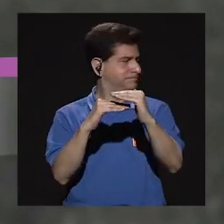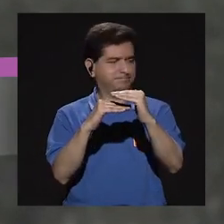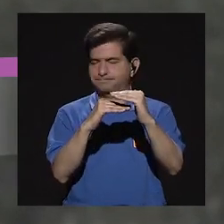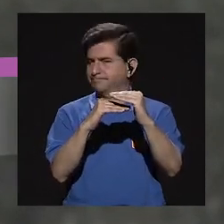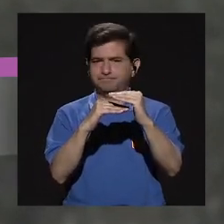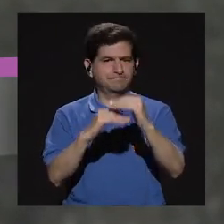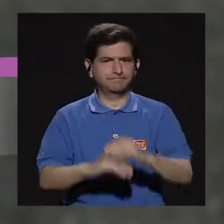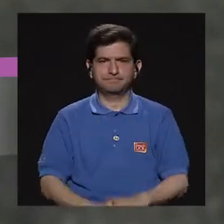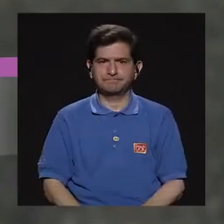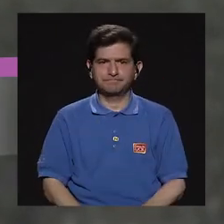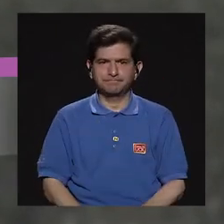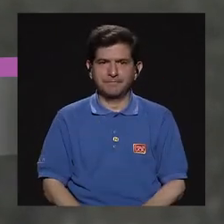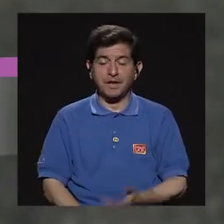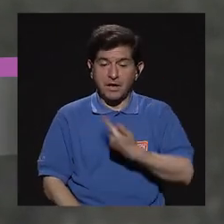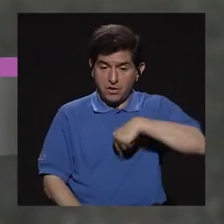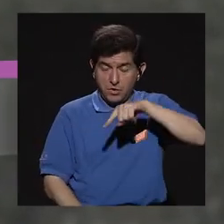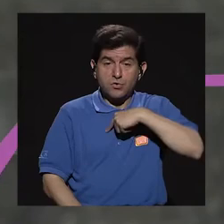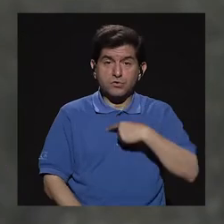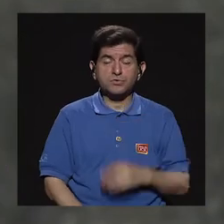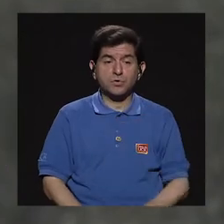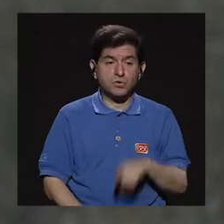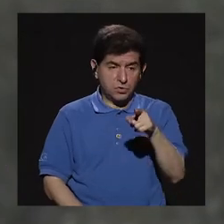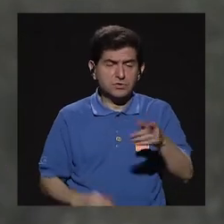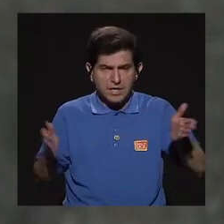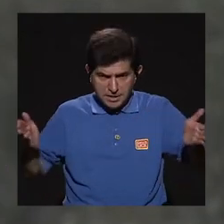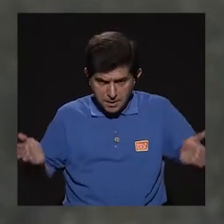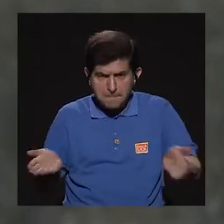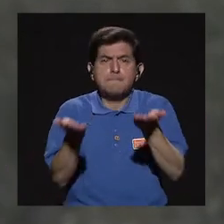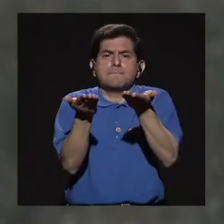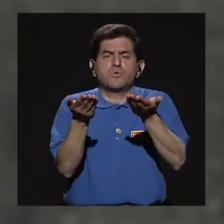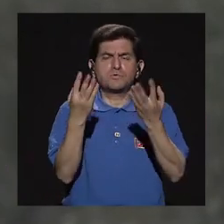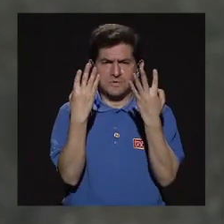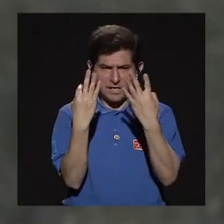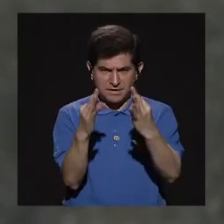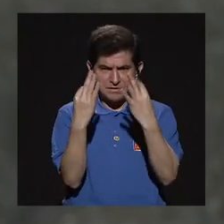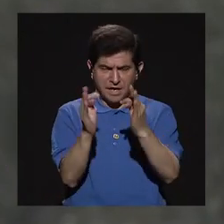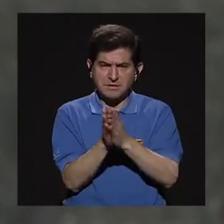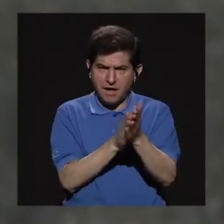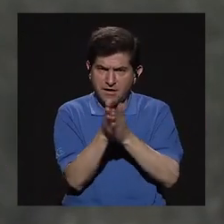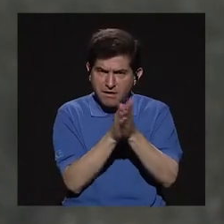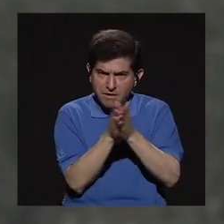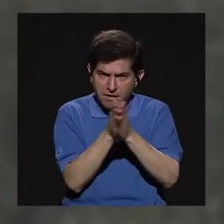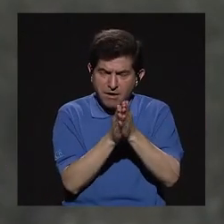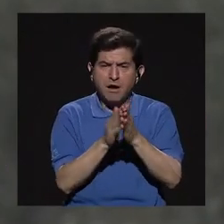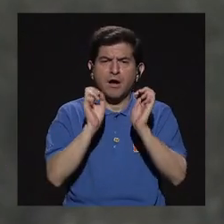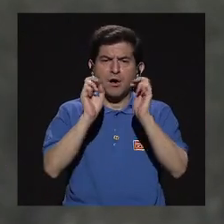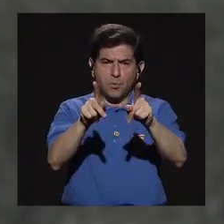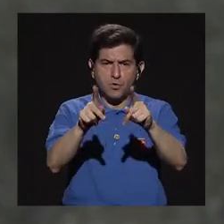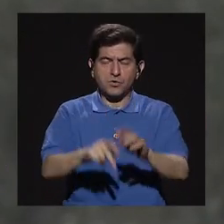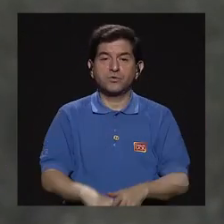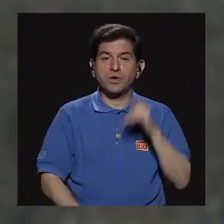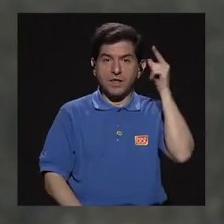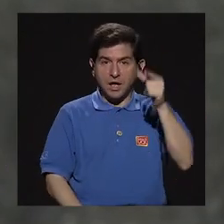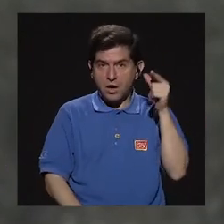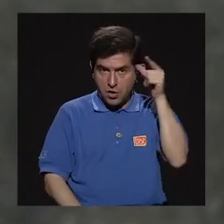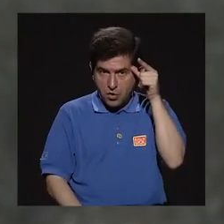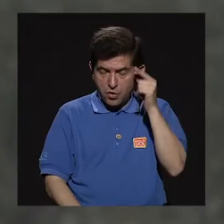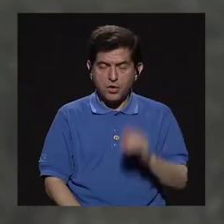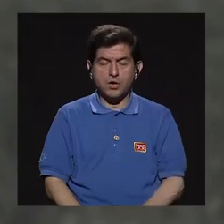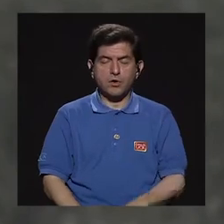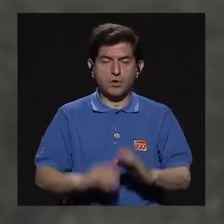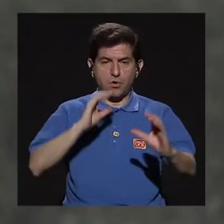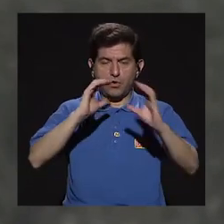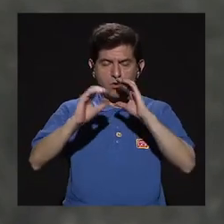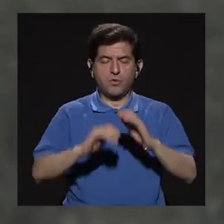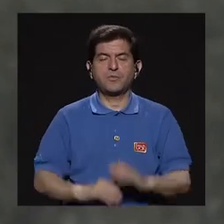eso, ¿verdad? Sino que más bien les vamos a dar un impulso para que ellas puedan aprovechar estas oportunidades. Obviamente, me pueden